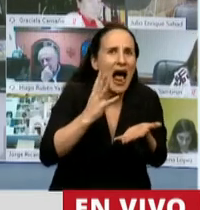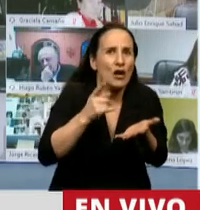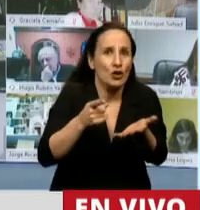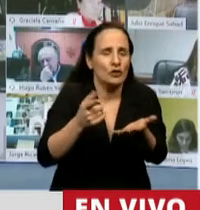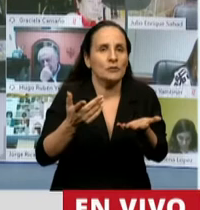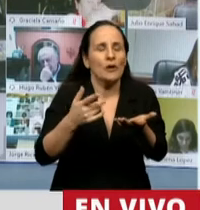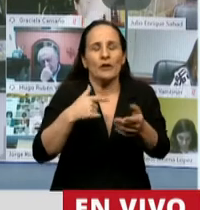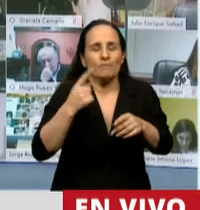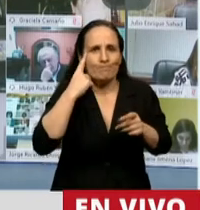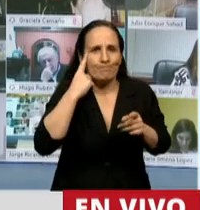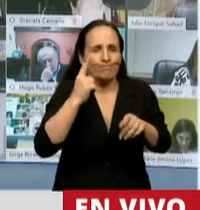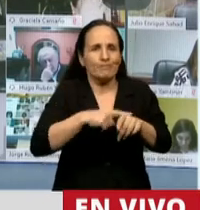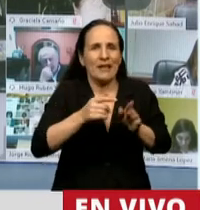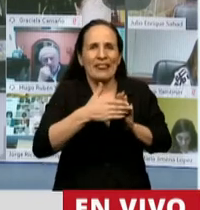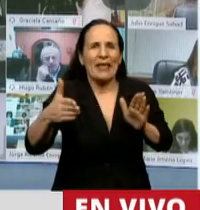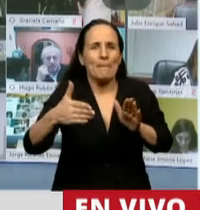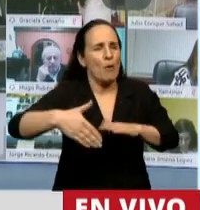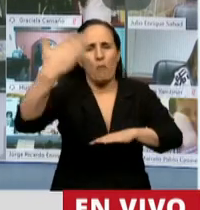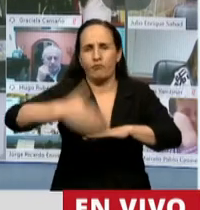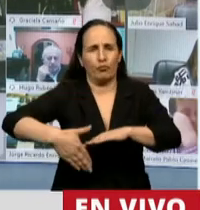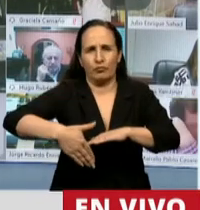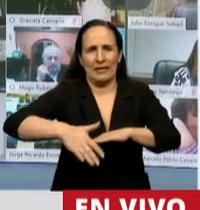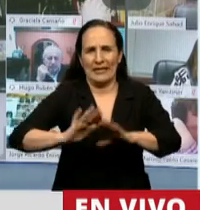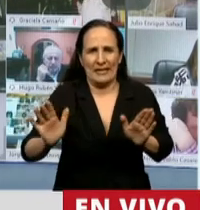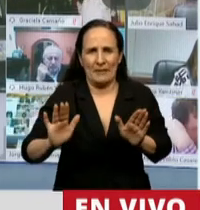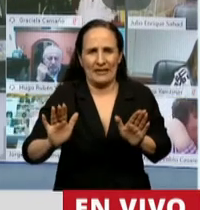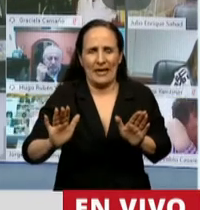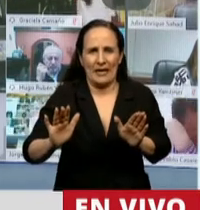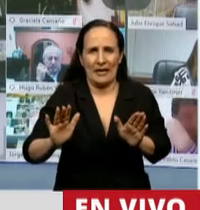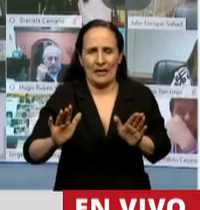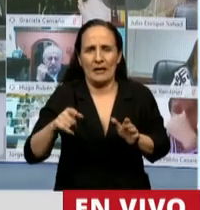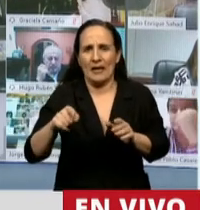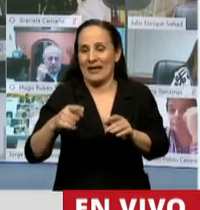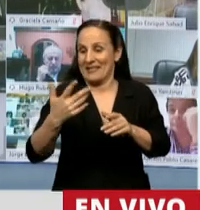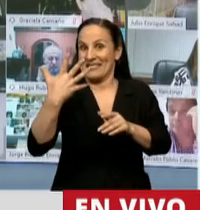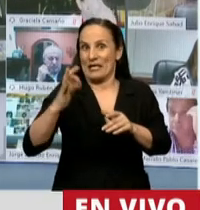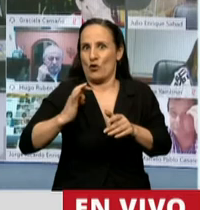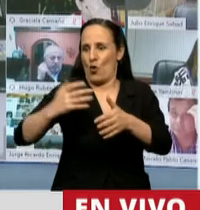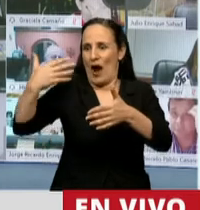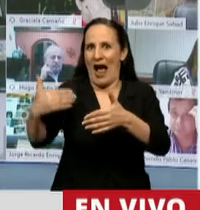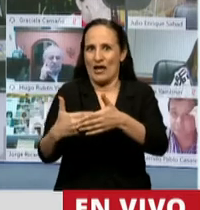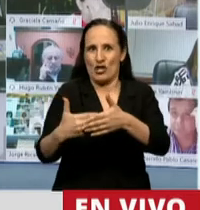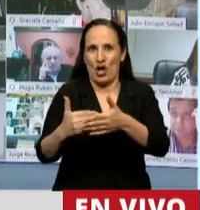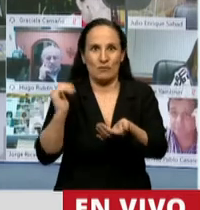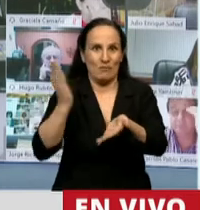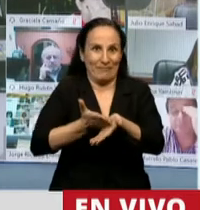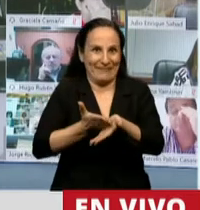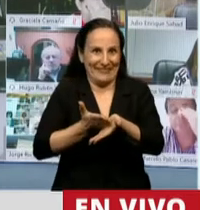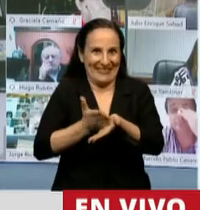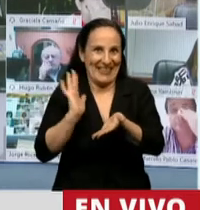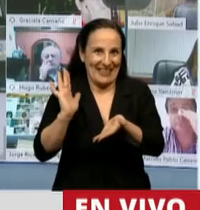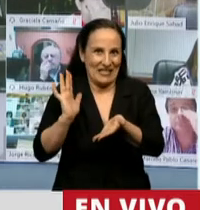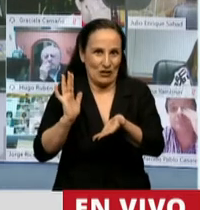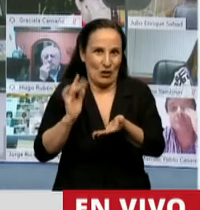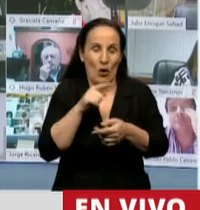ponemos un límite temporal repito con sanción en los últimos cinco años previos al